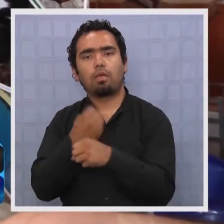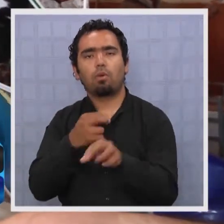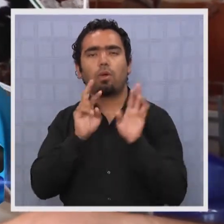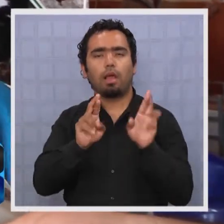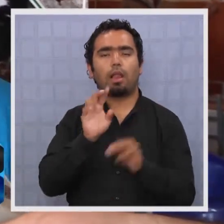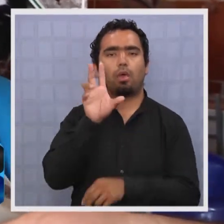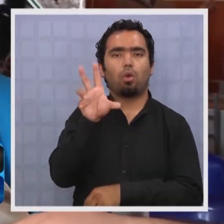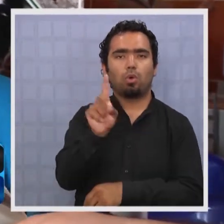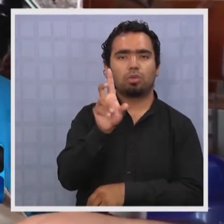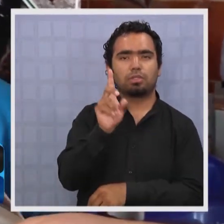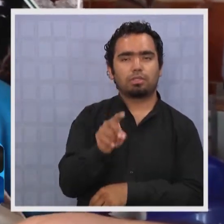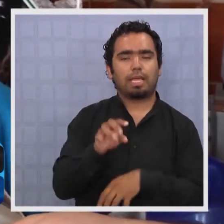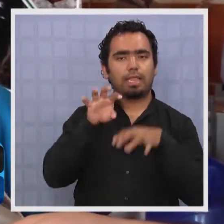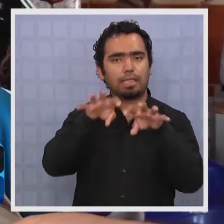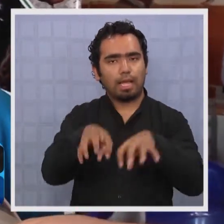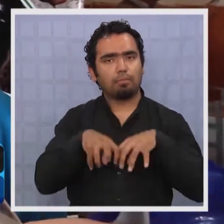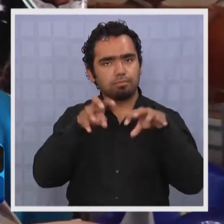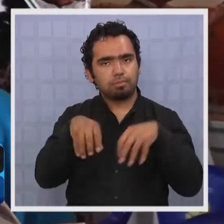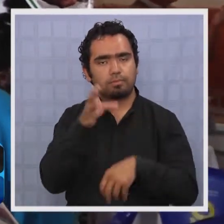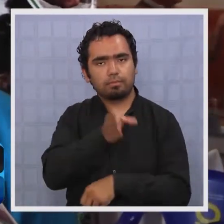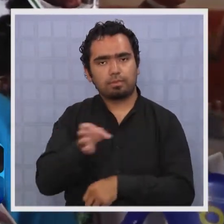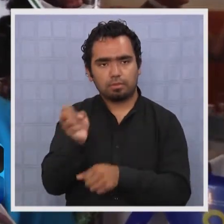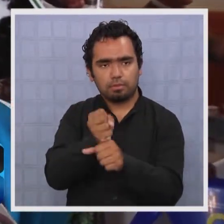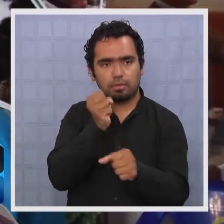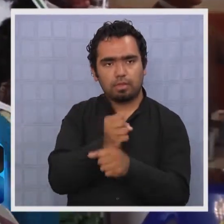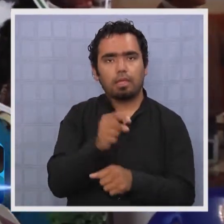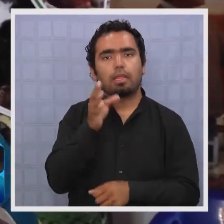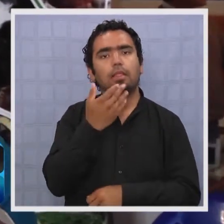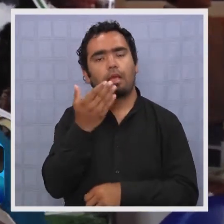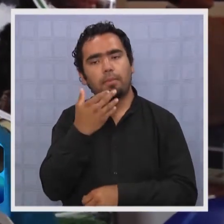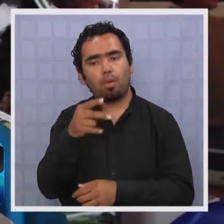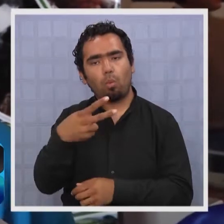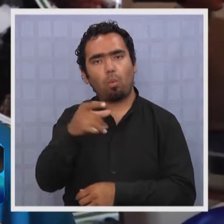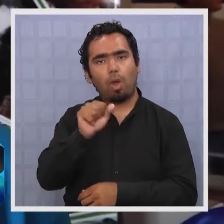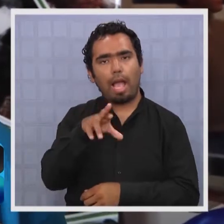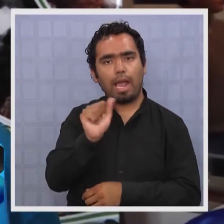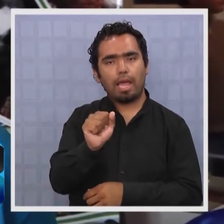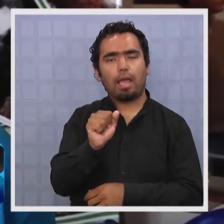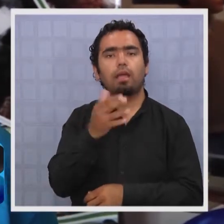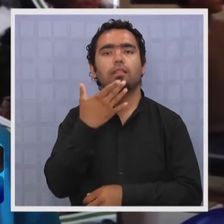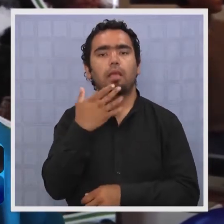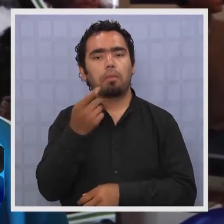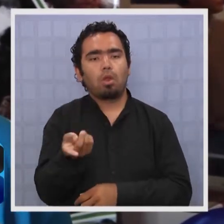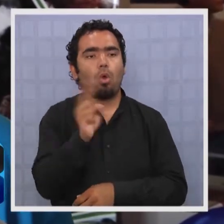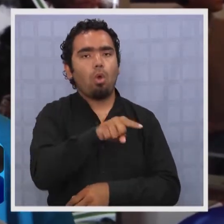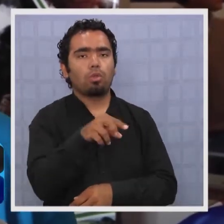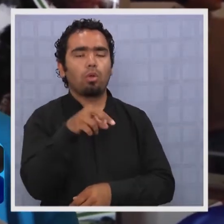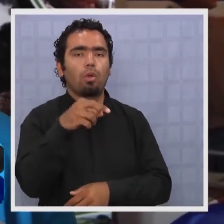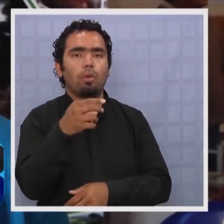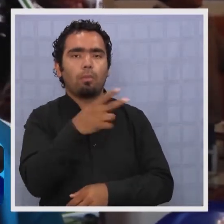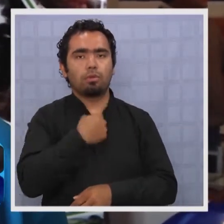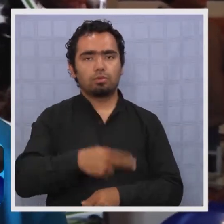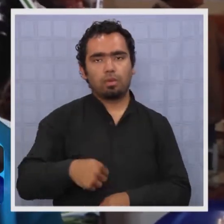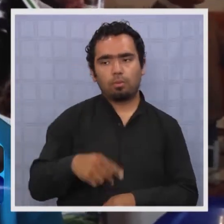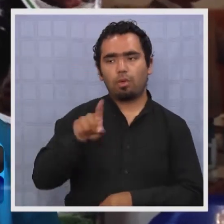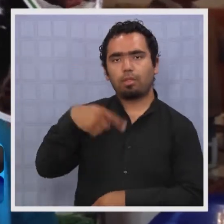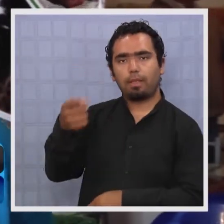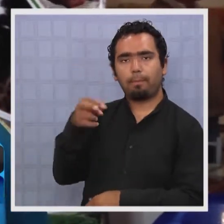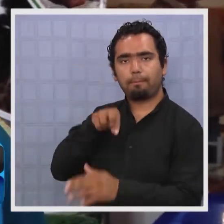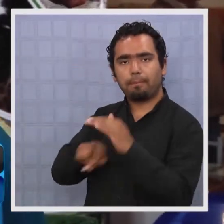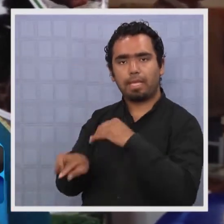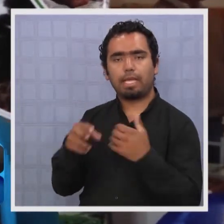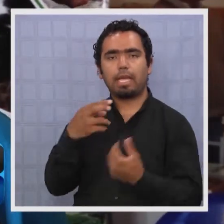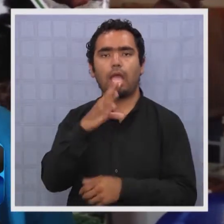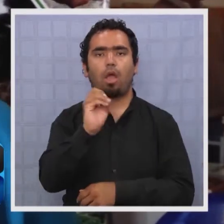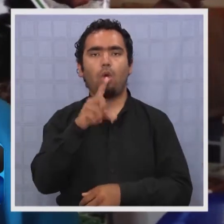de las distintas localidades que conforman la comuna de Guara y las pertenecientes a nuestros vecinos, ya sea Pozo del Monte, Pica,